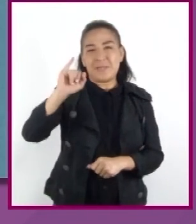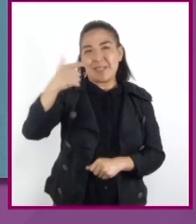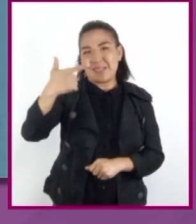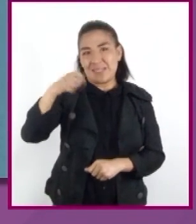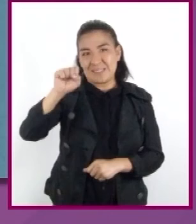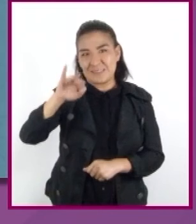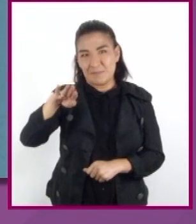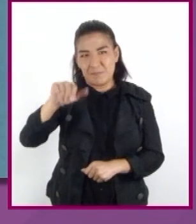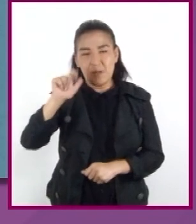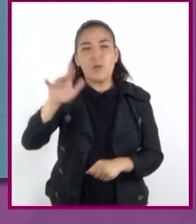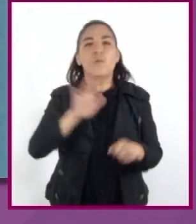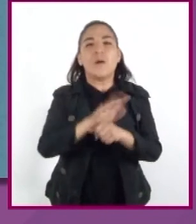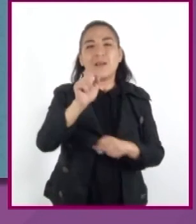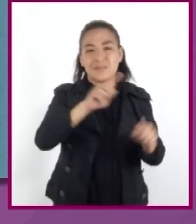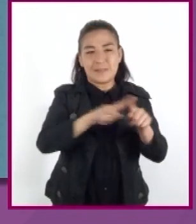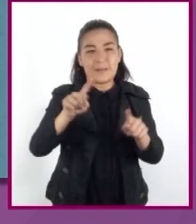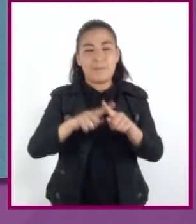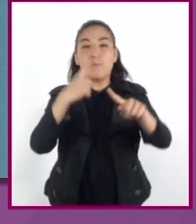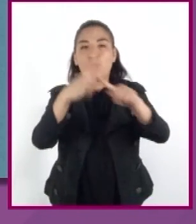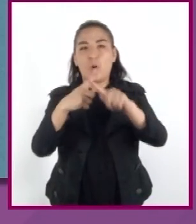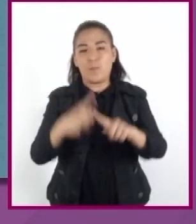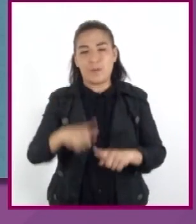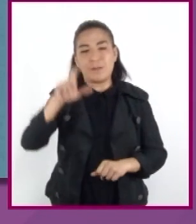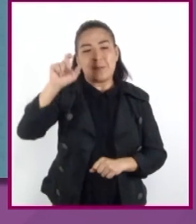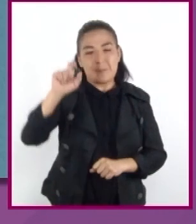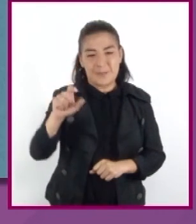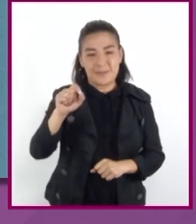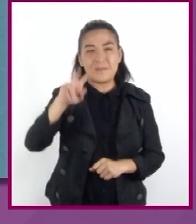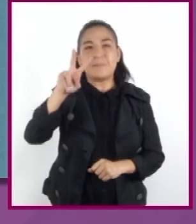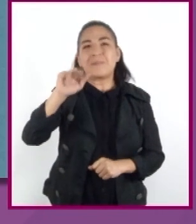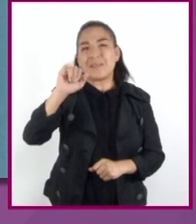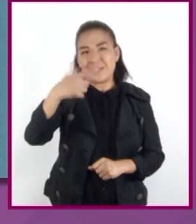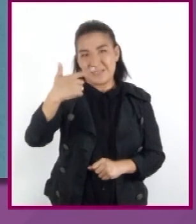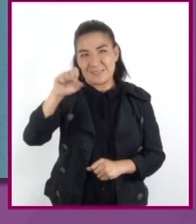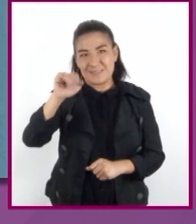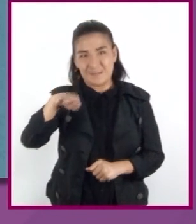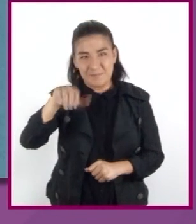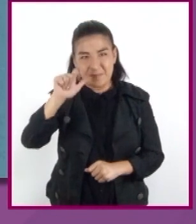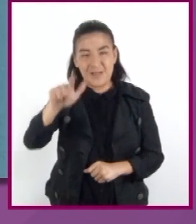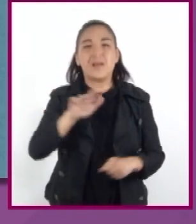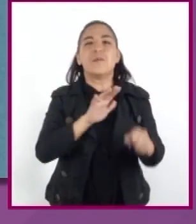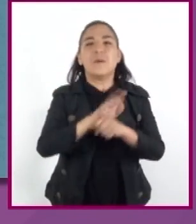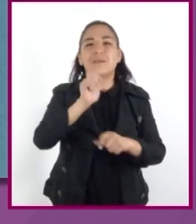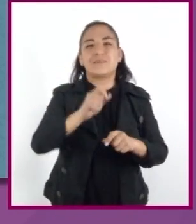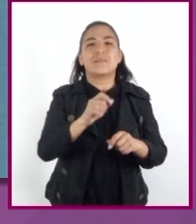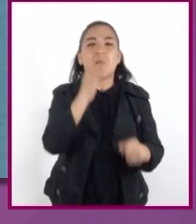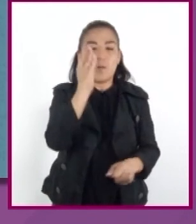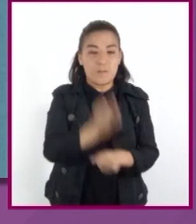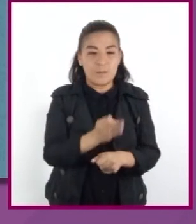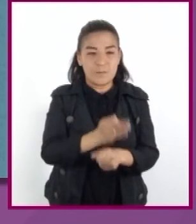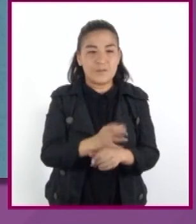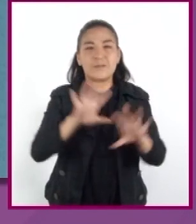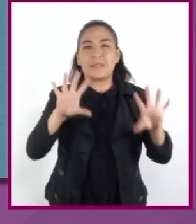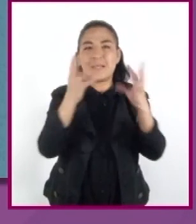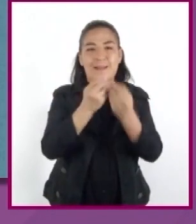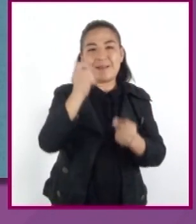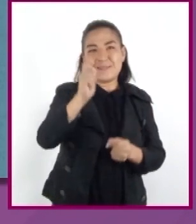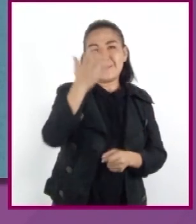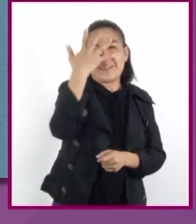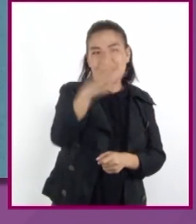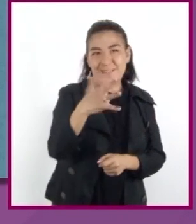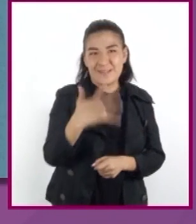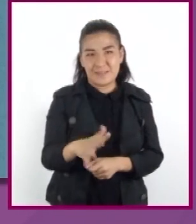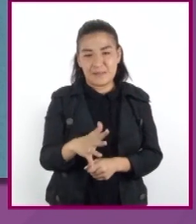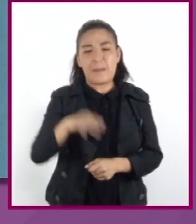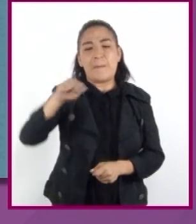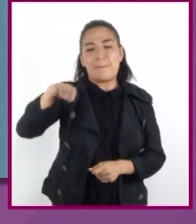se basa en múltiplos de 20, a diferencia del sistema decimal que empleamos en la actualidad, basado en múltiplos de 10, o el